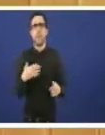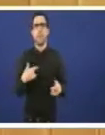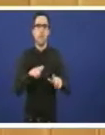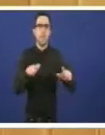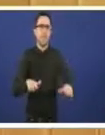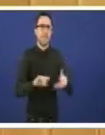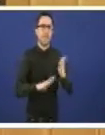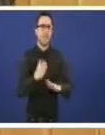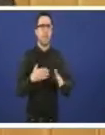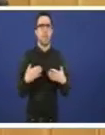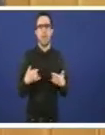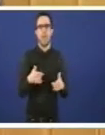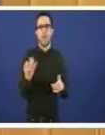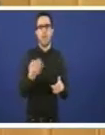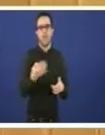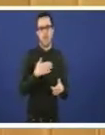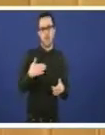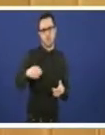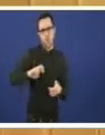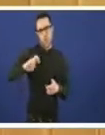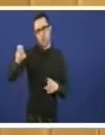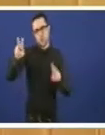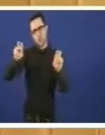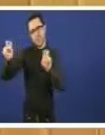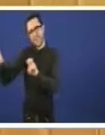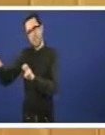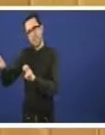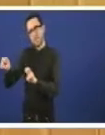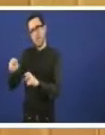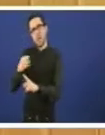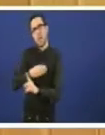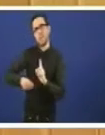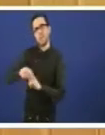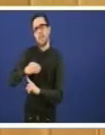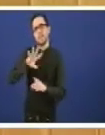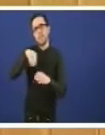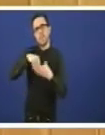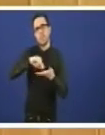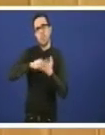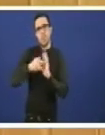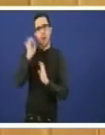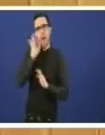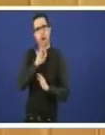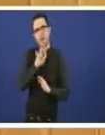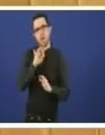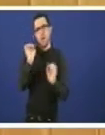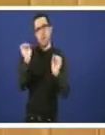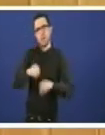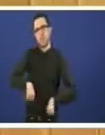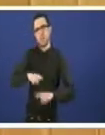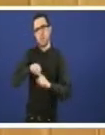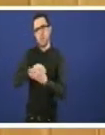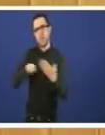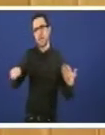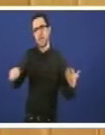pretendemos sino en outras cuestións ambientais que son as que están no plan galego aprobado pola xunta de Galicia en función da propia